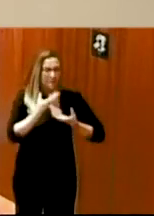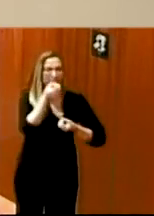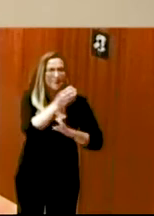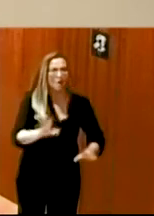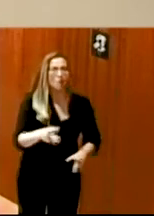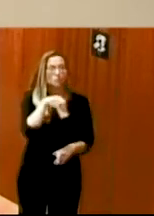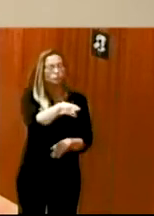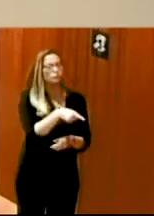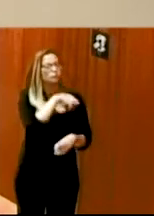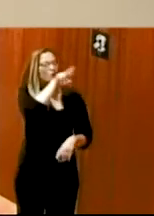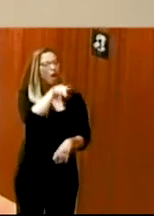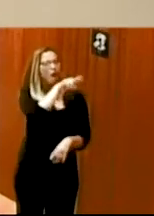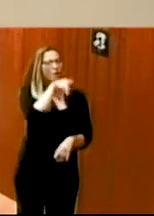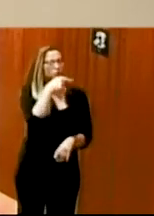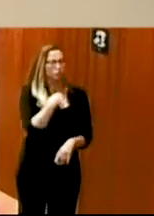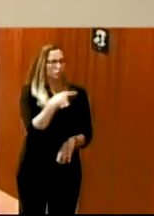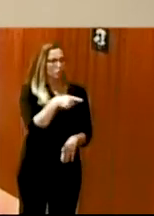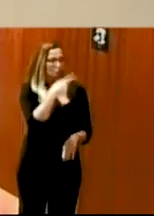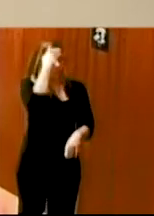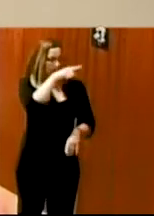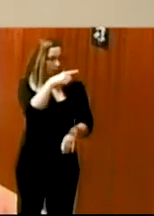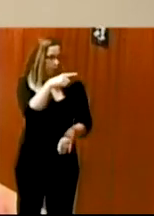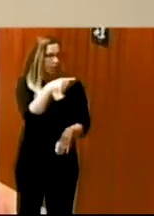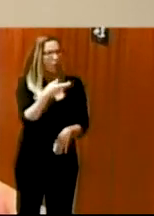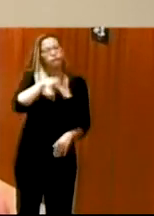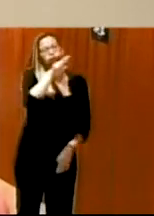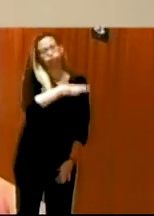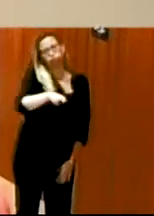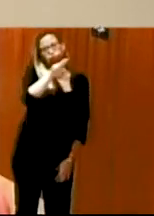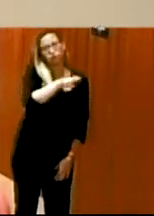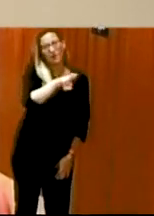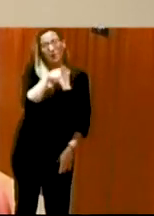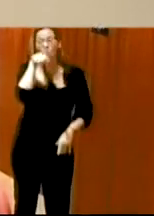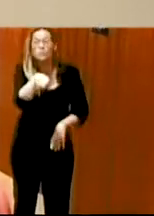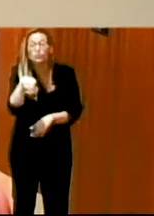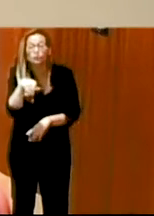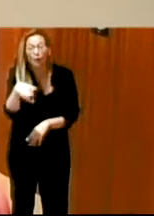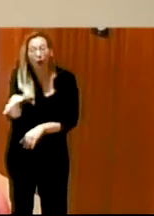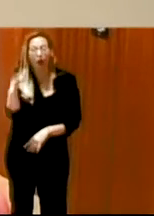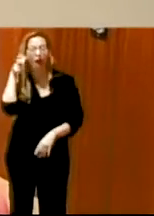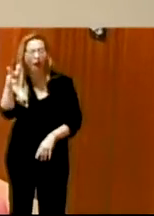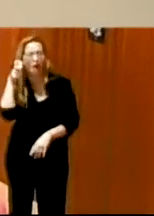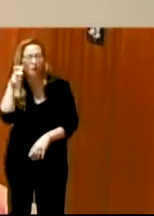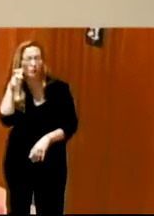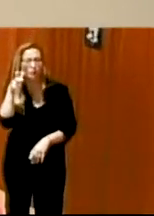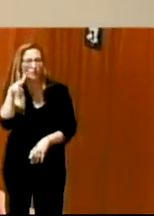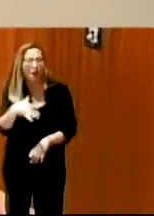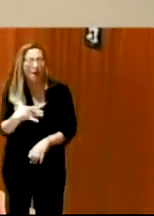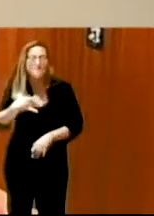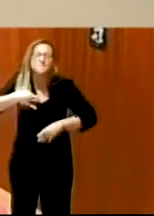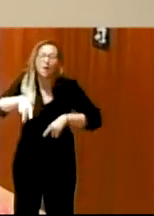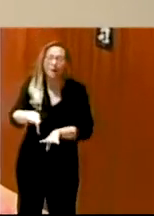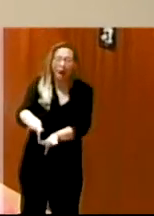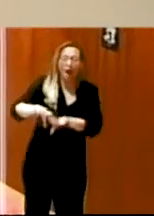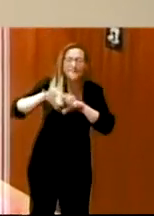cuando hablas, solo repites lo que ya sabes, pero cuando escuchas, quizás aprendas algo